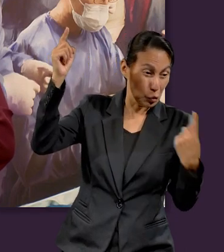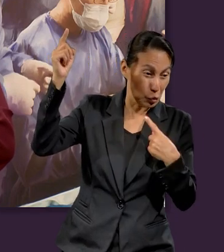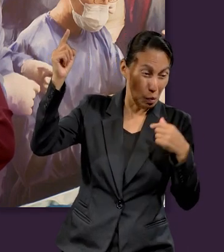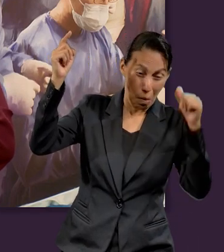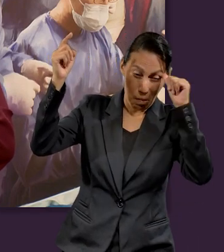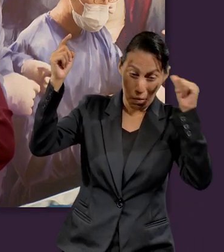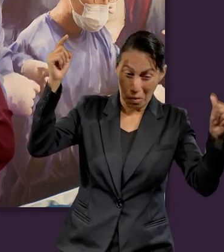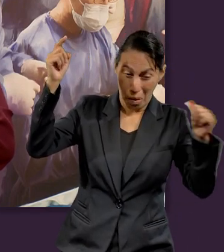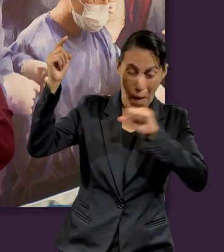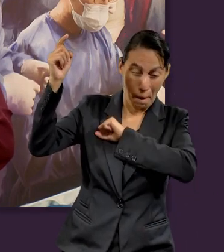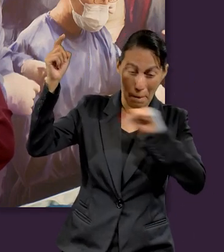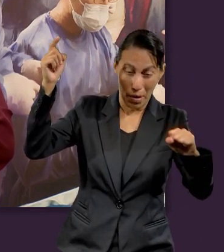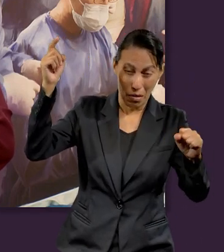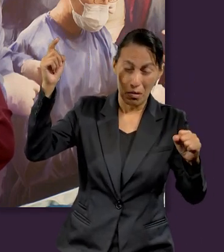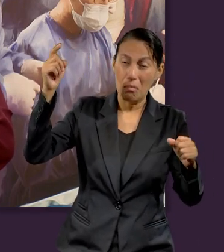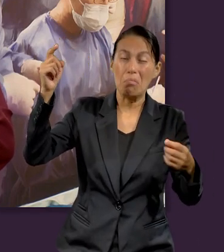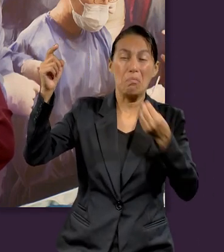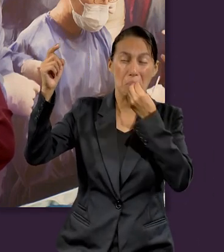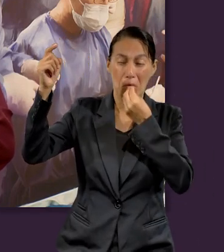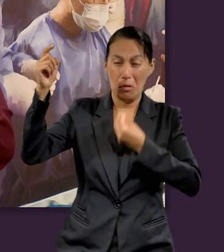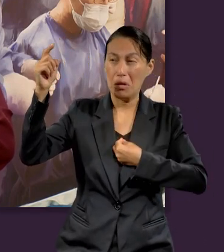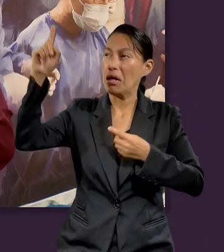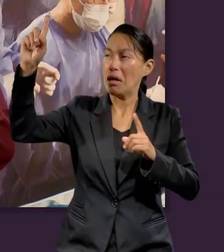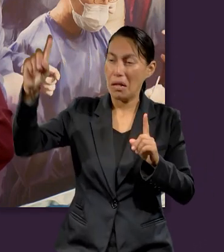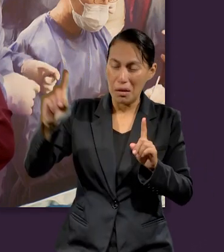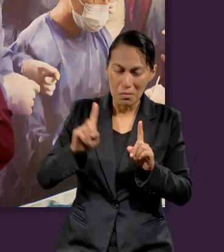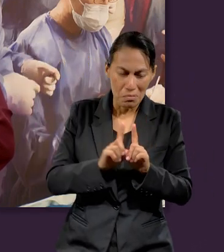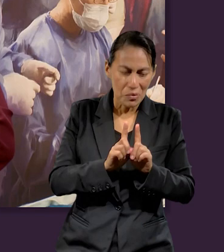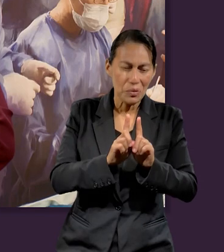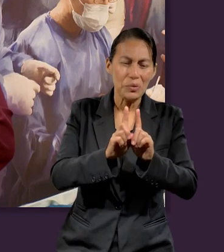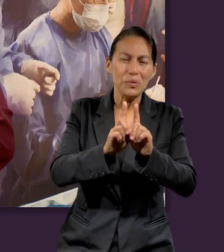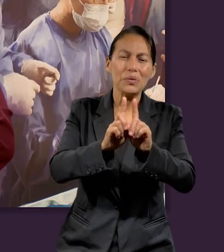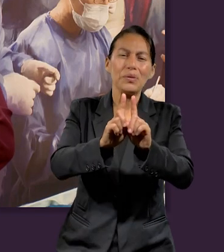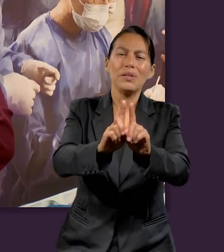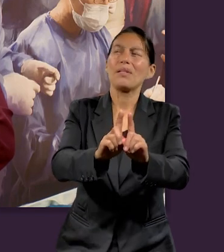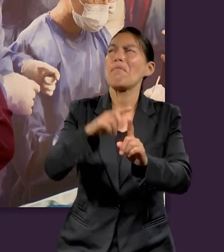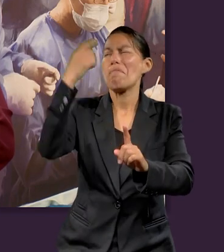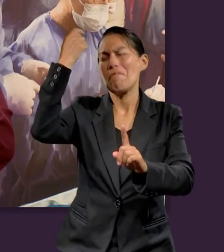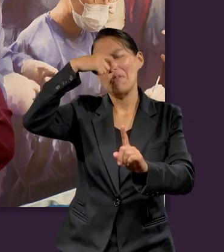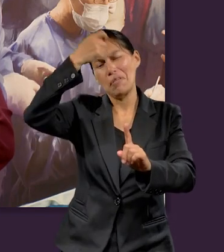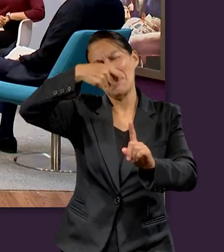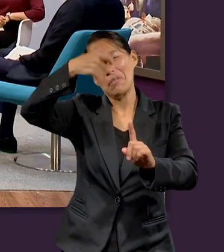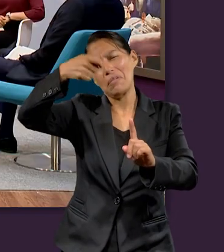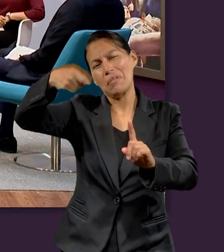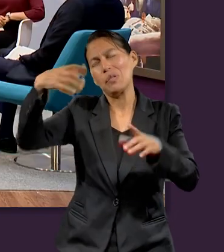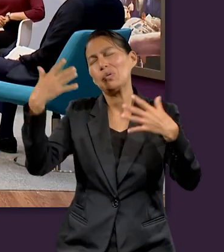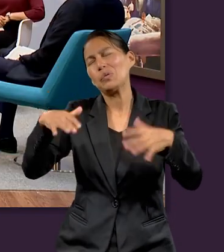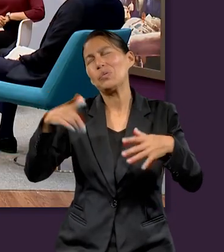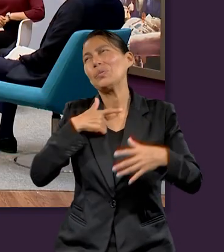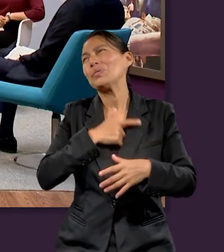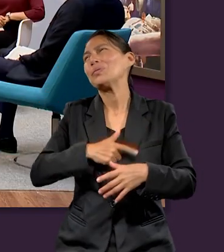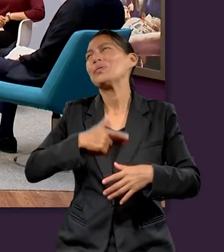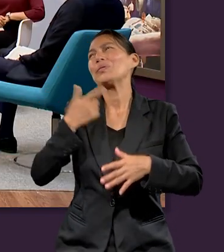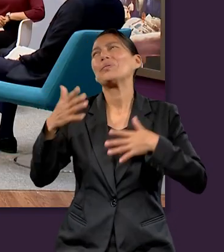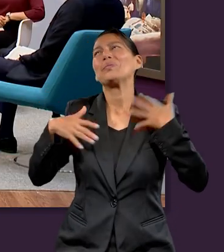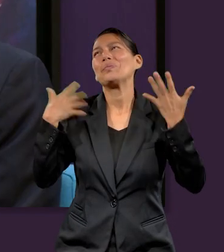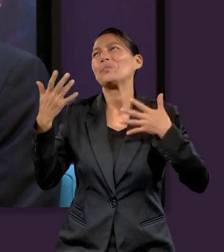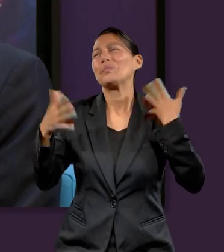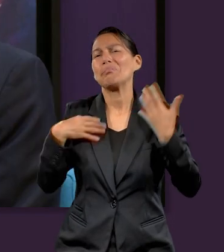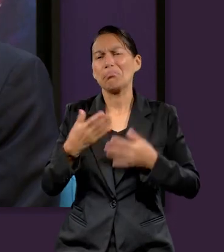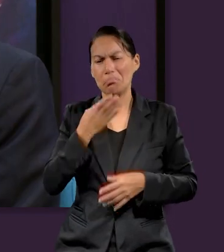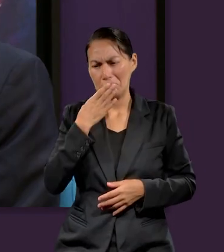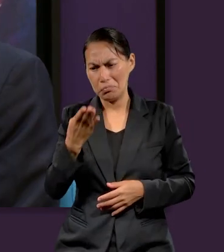Él sigue caminando con nosotros, nos sigue dando el privilegio de poder gozar de sus bendiciones. ¡Excelente!